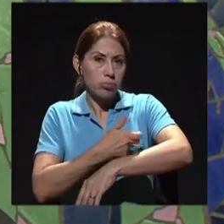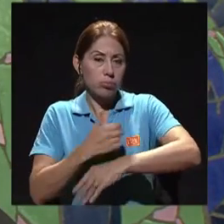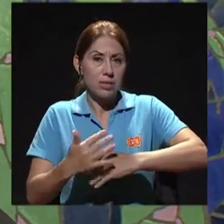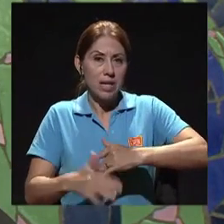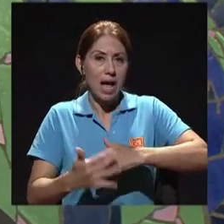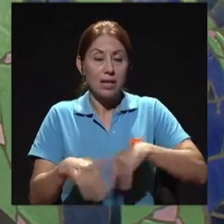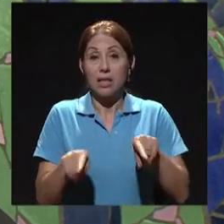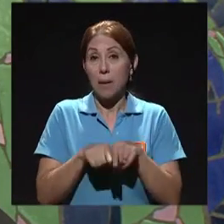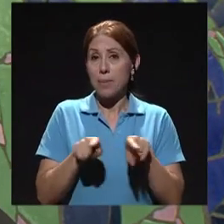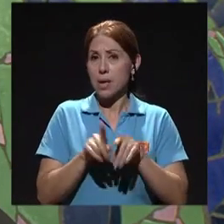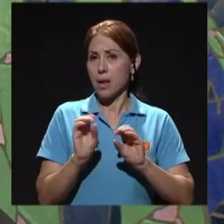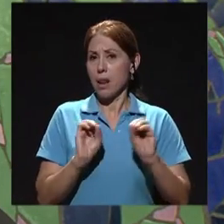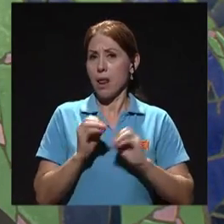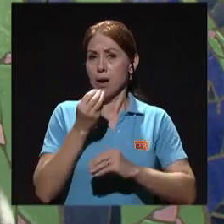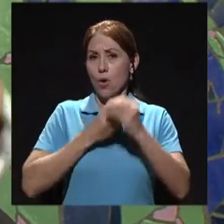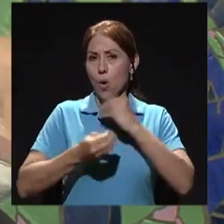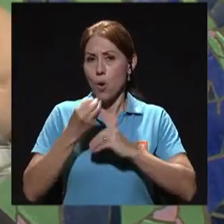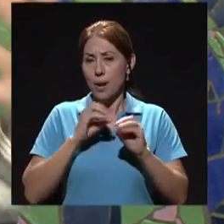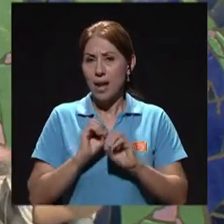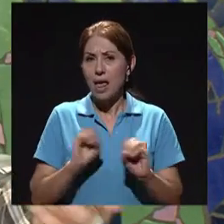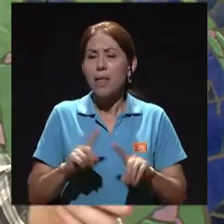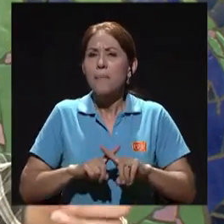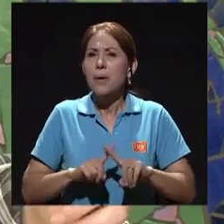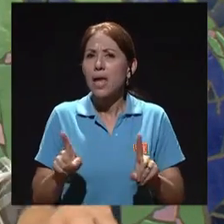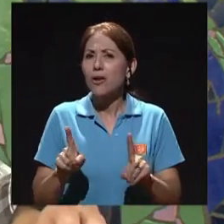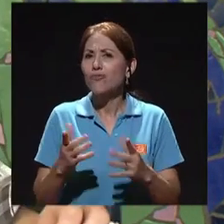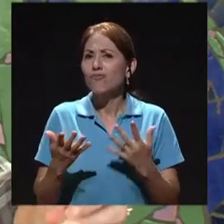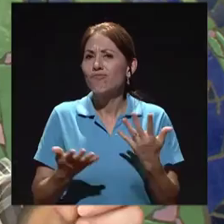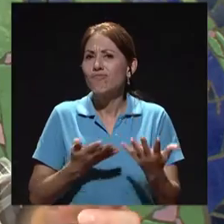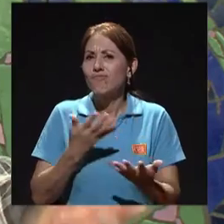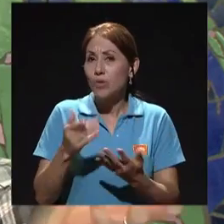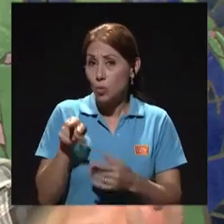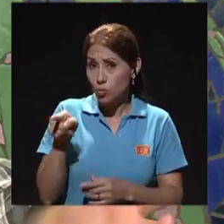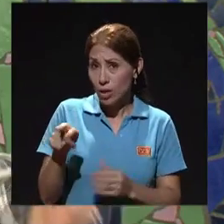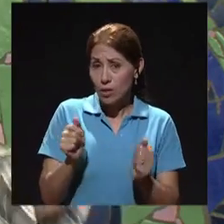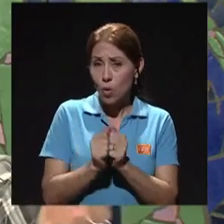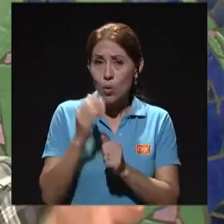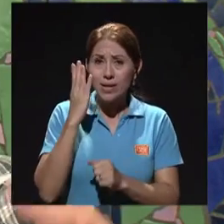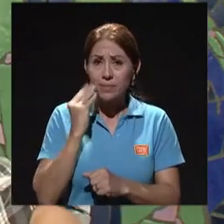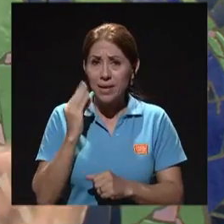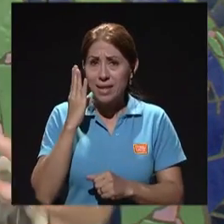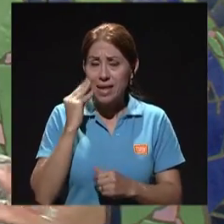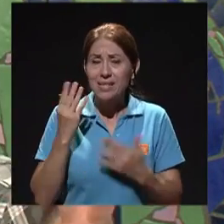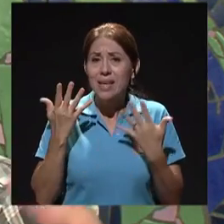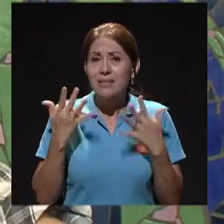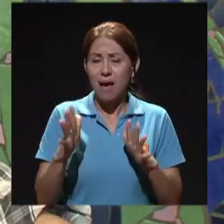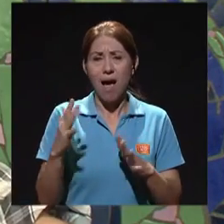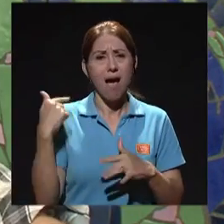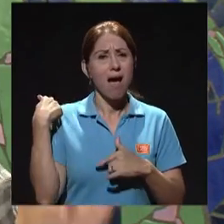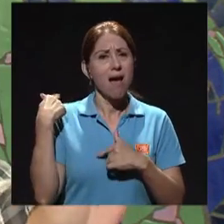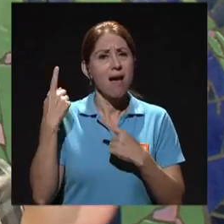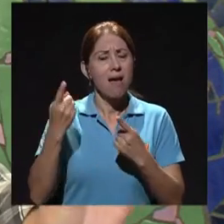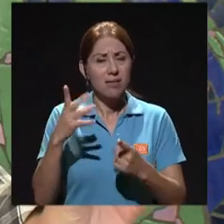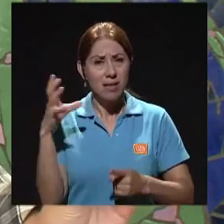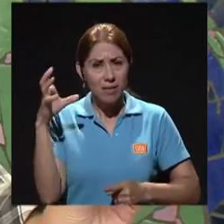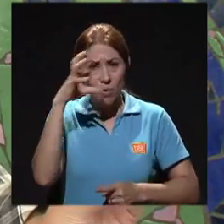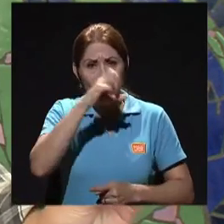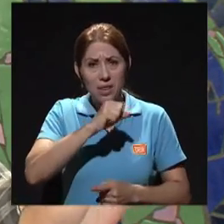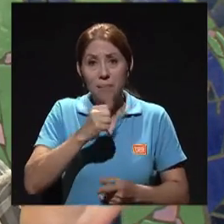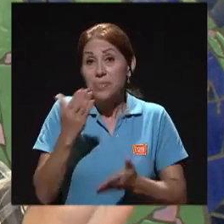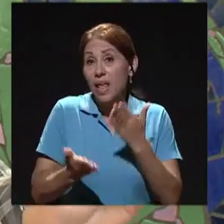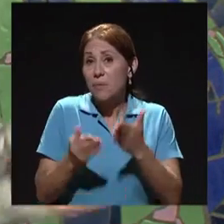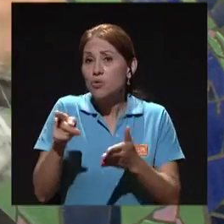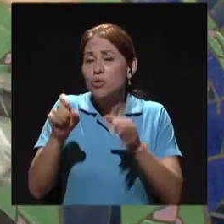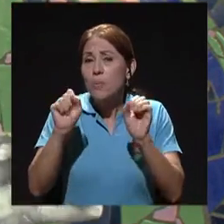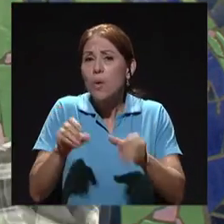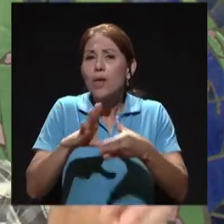como se requieren. Pero, ¿cuáles son esas dudas? También me imagino que usted con la experiencia clínica también lo ha visto. ¿Alguna anécdota que tal vez